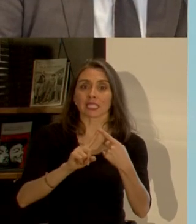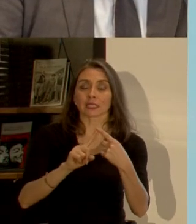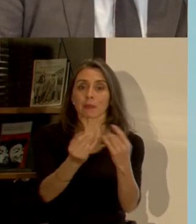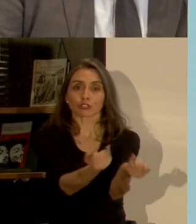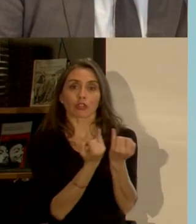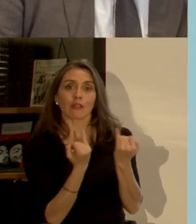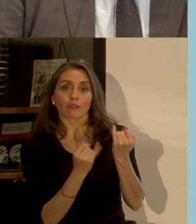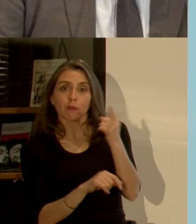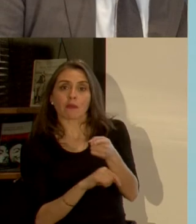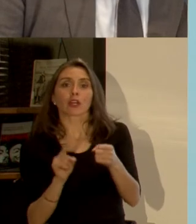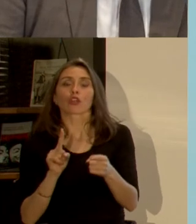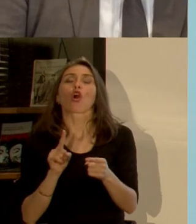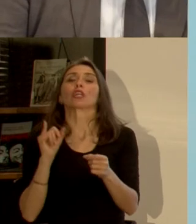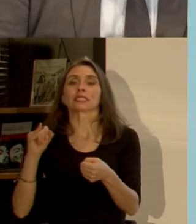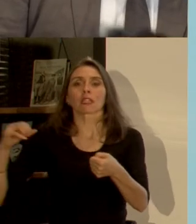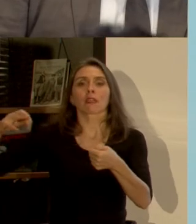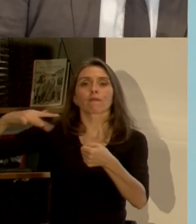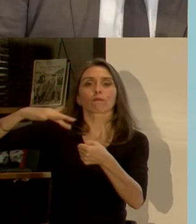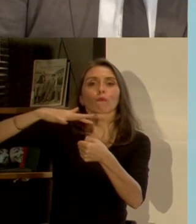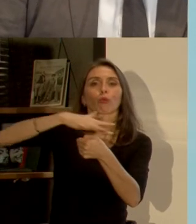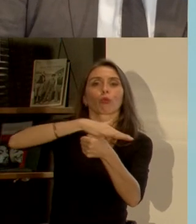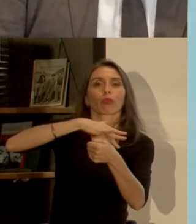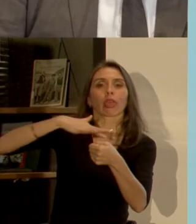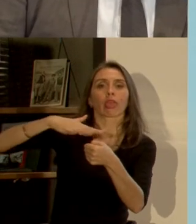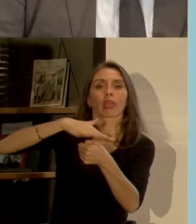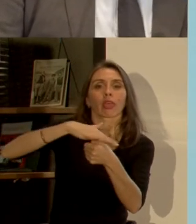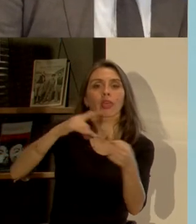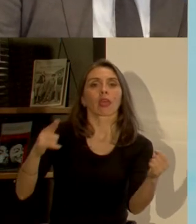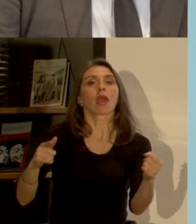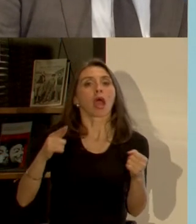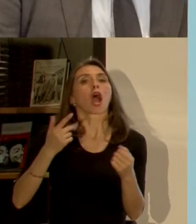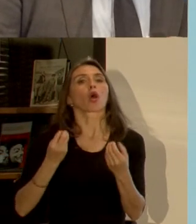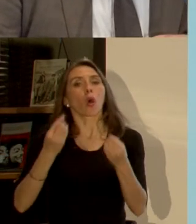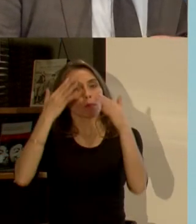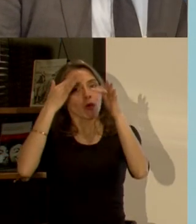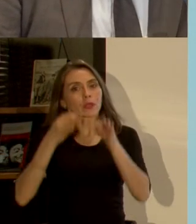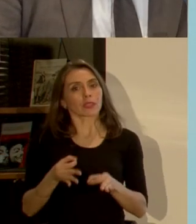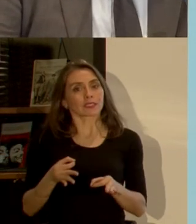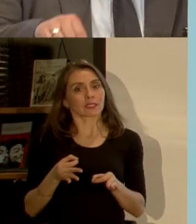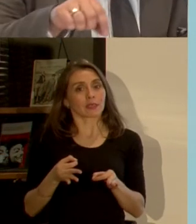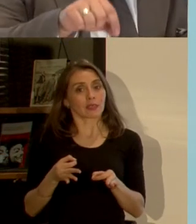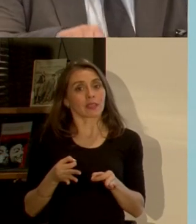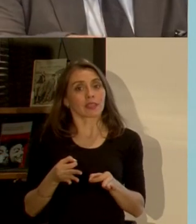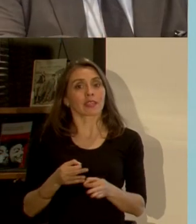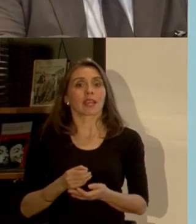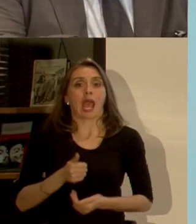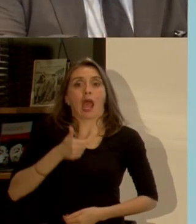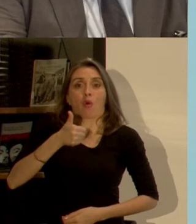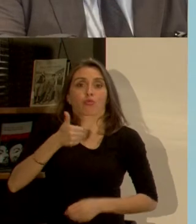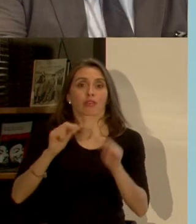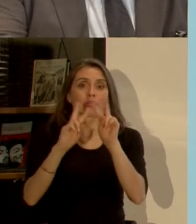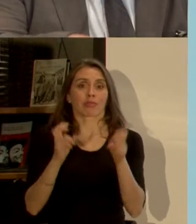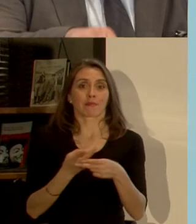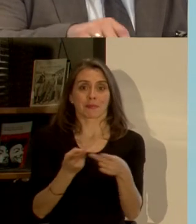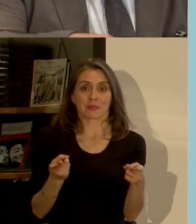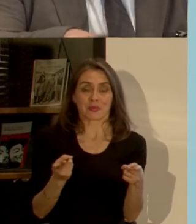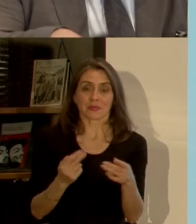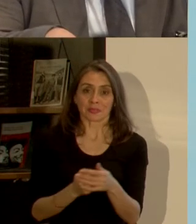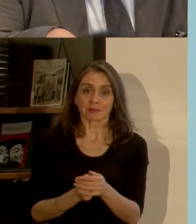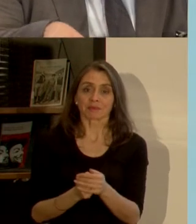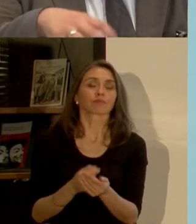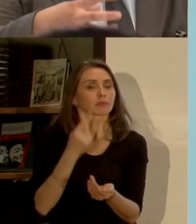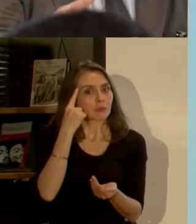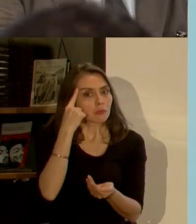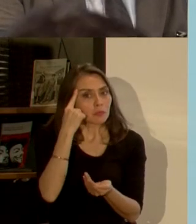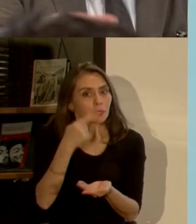estamos ocupando un concepto de incidencia para la toma de decisiones en asuntos públicos y también en el contexto de la